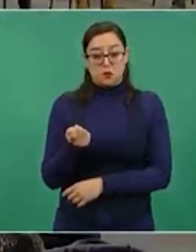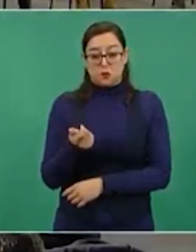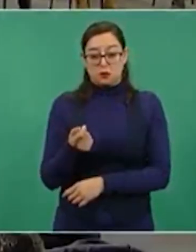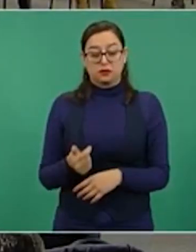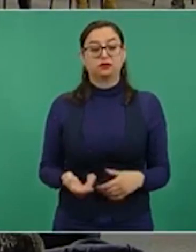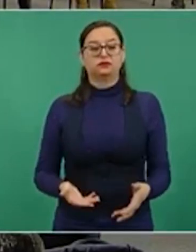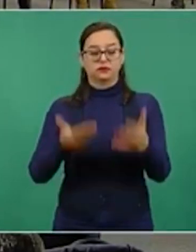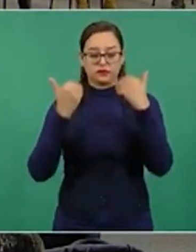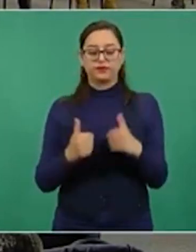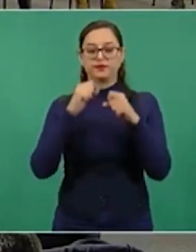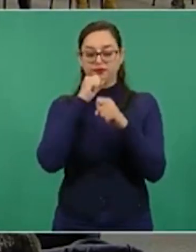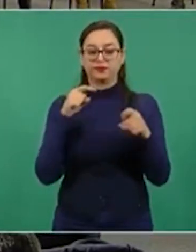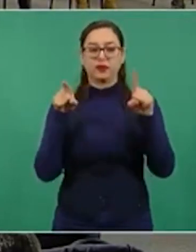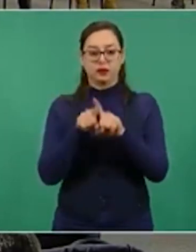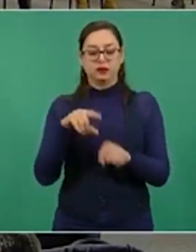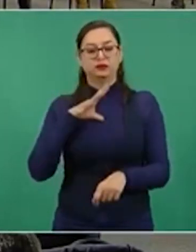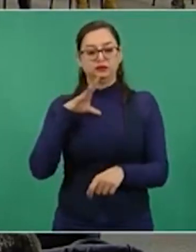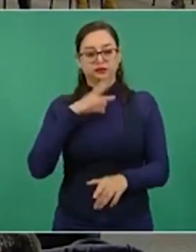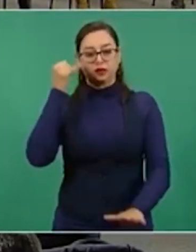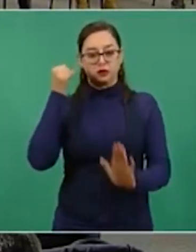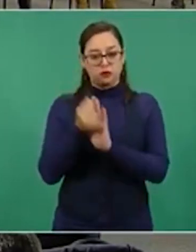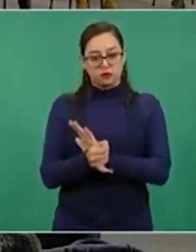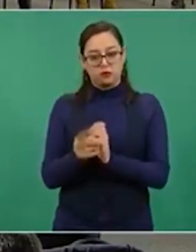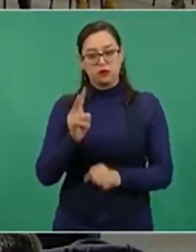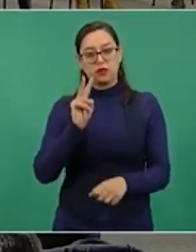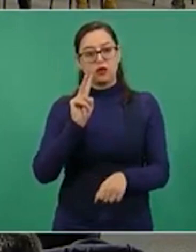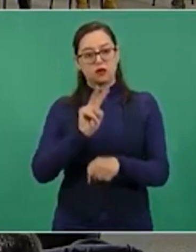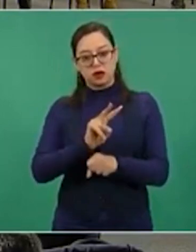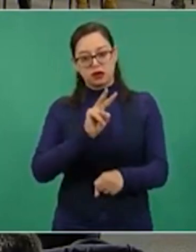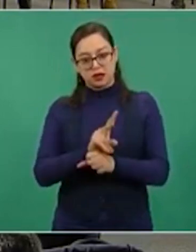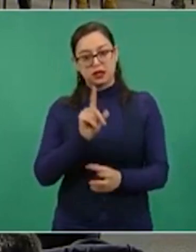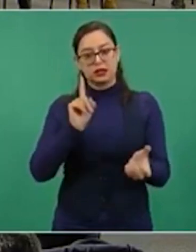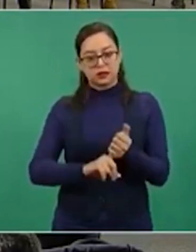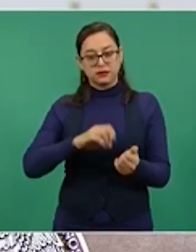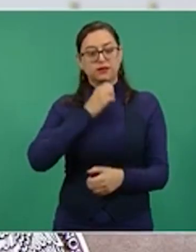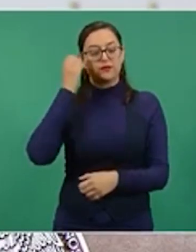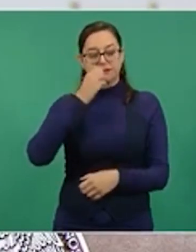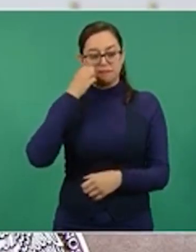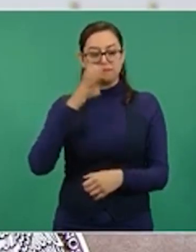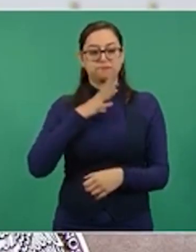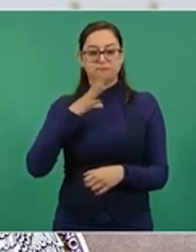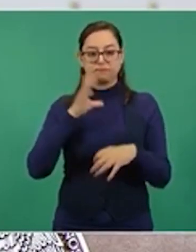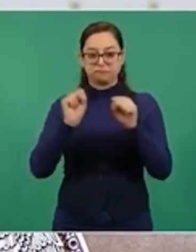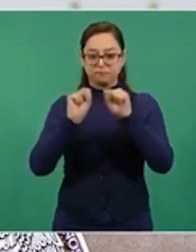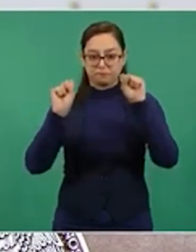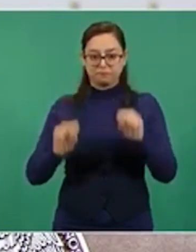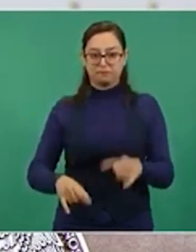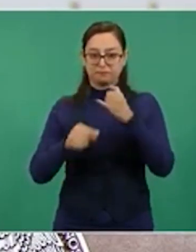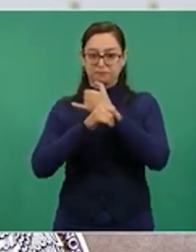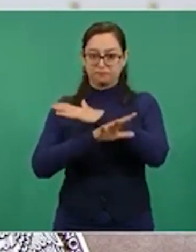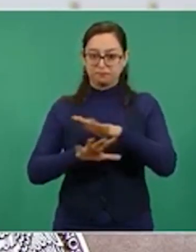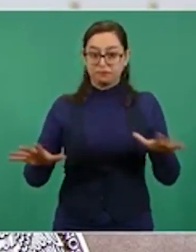Lo vemos también en el monitoreo específico que hacemos de los recintos escolares, tenemos un sistema de información para el alertamiento